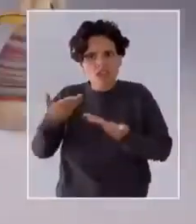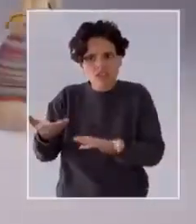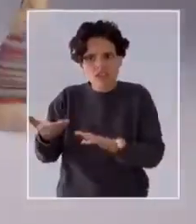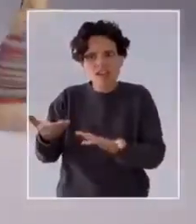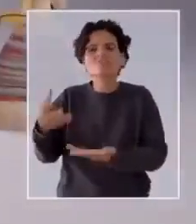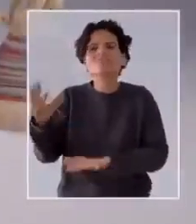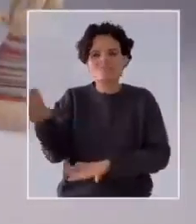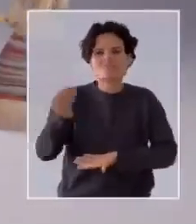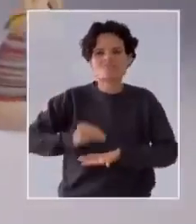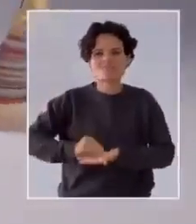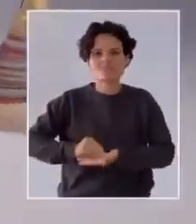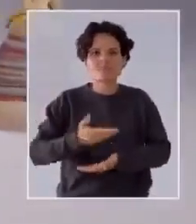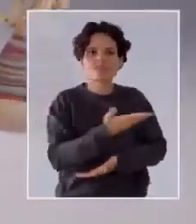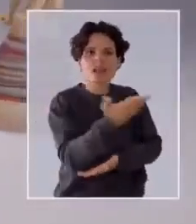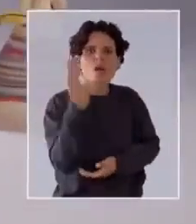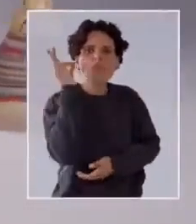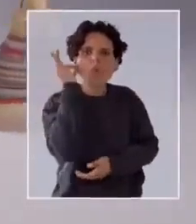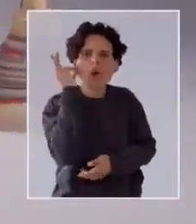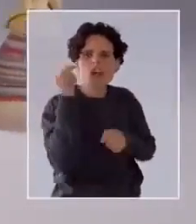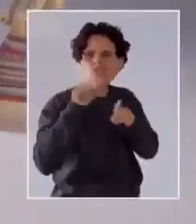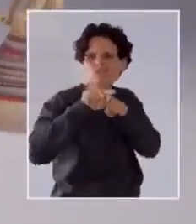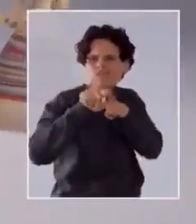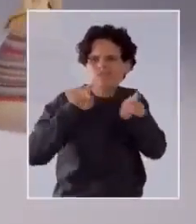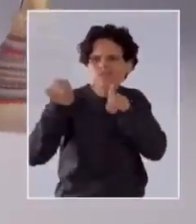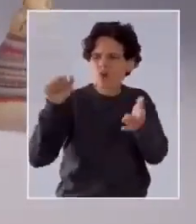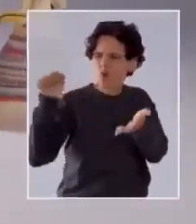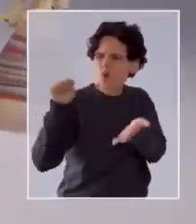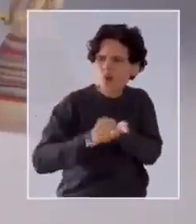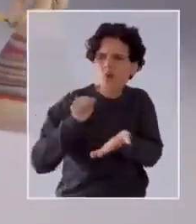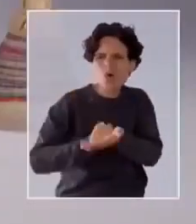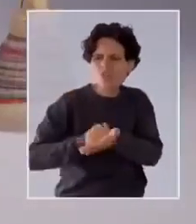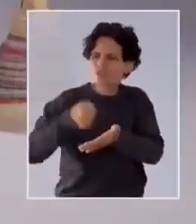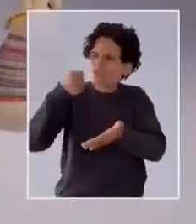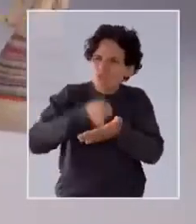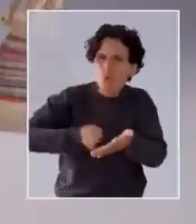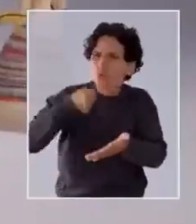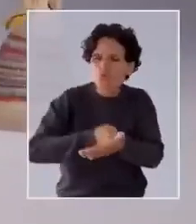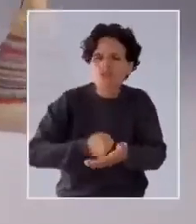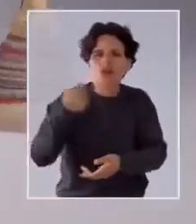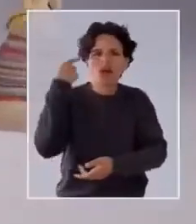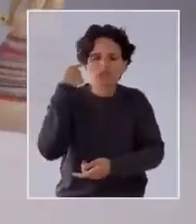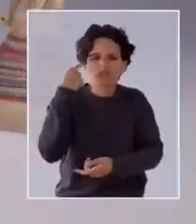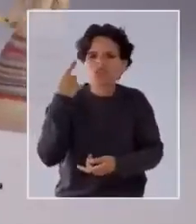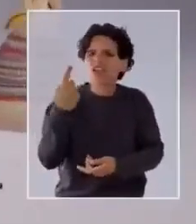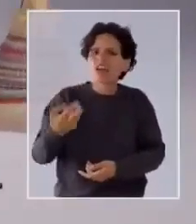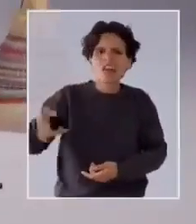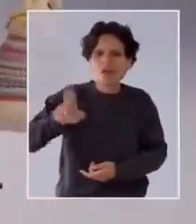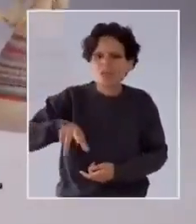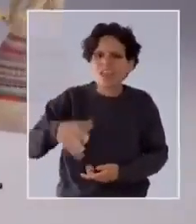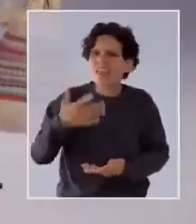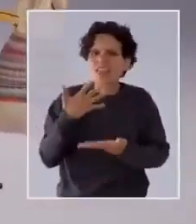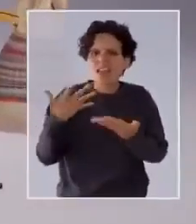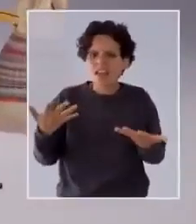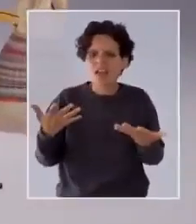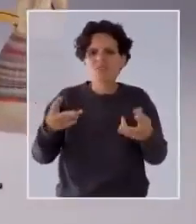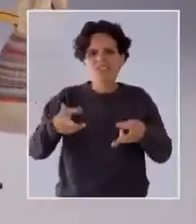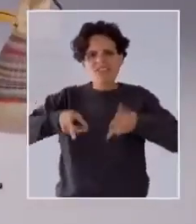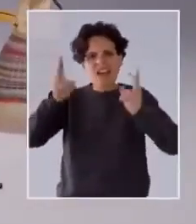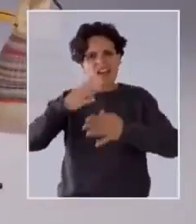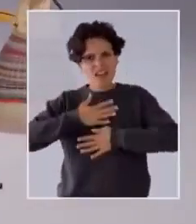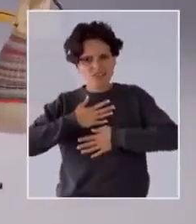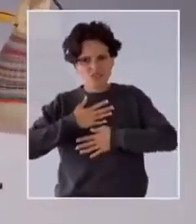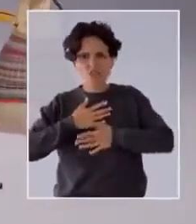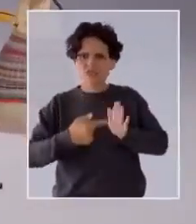Chile está hecho de las luchas de las mujeres, que desde todos los rincones del país, una y otra vez, han dicho basta de